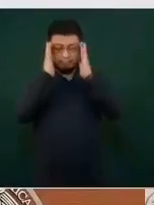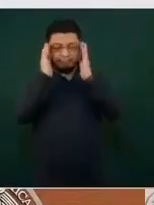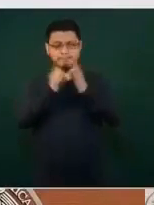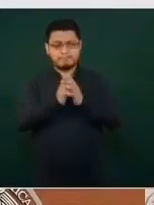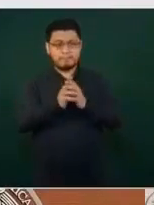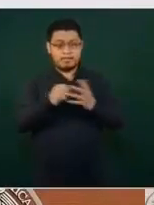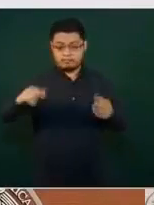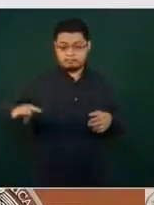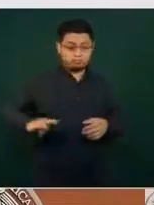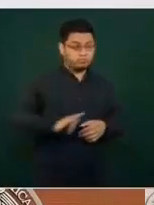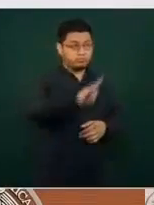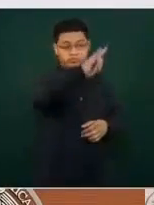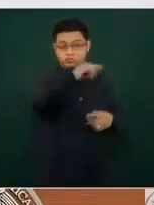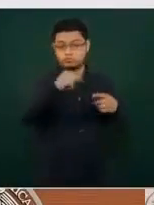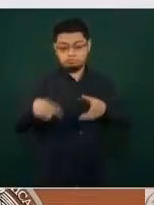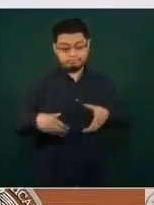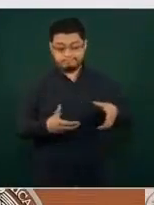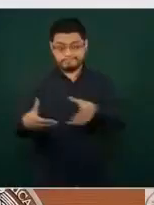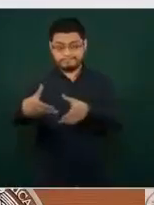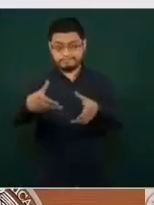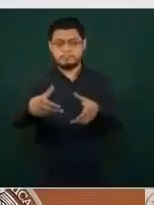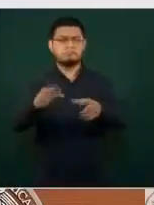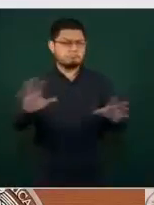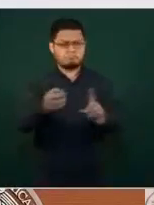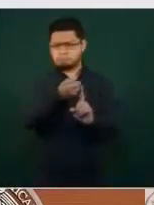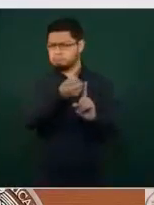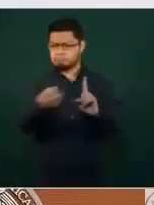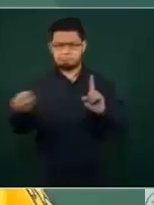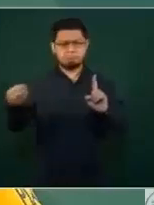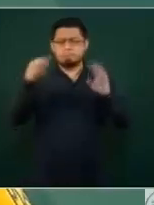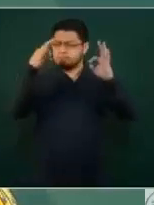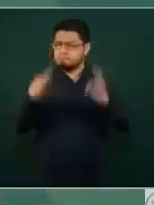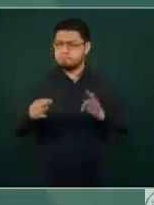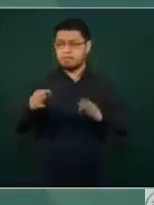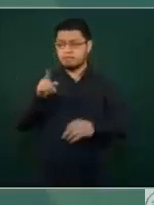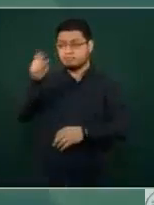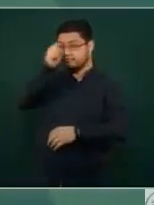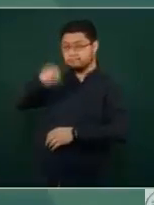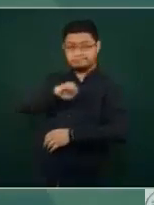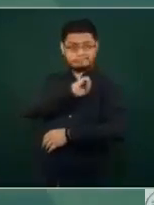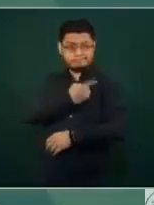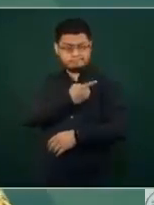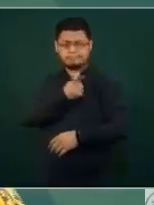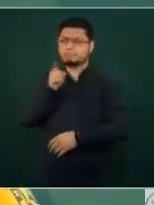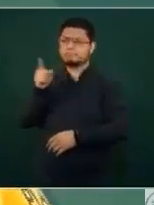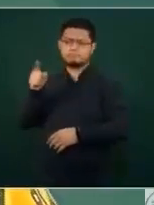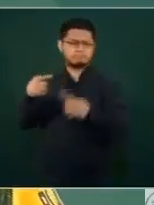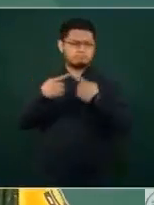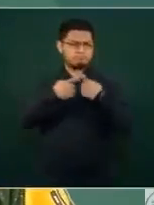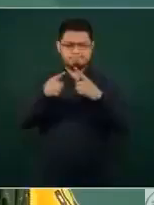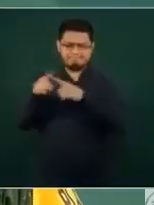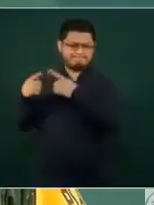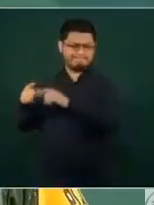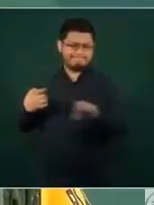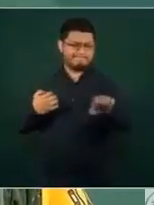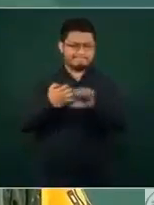terrestres, tuvieron una coordinación importante con la Secretaría de Salud, con el INSAD y con los estados, con la